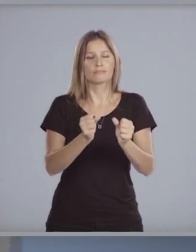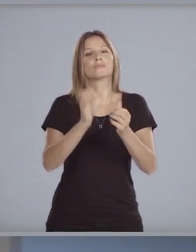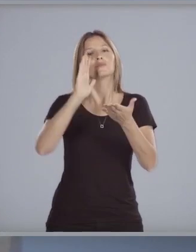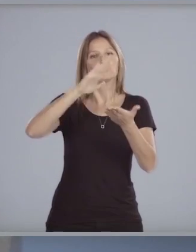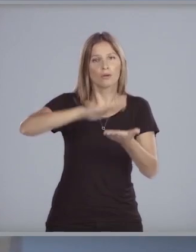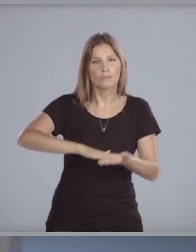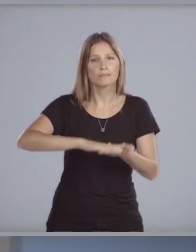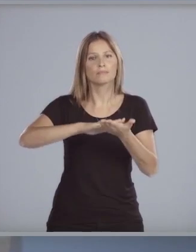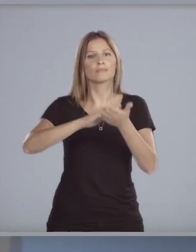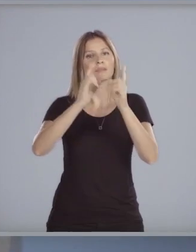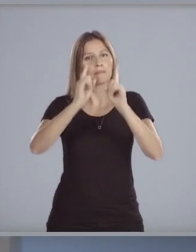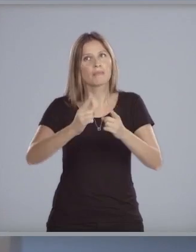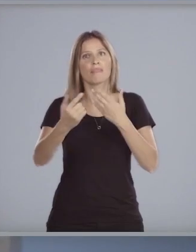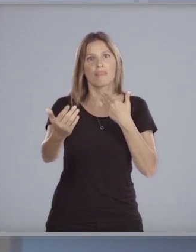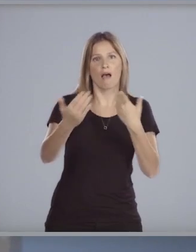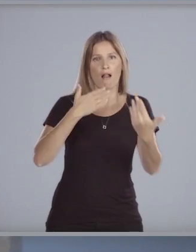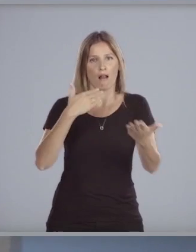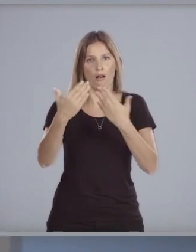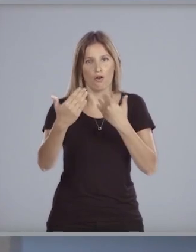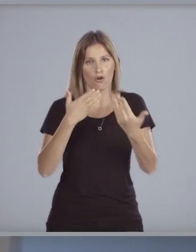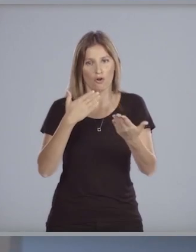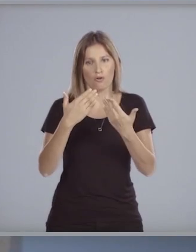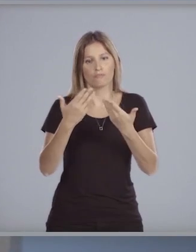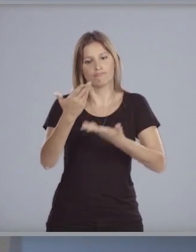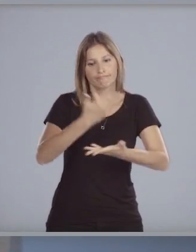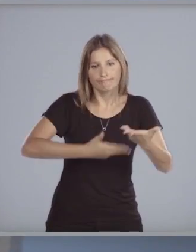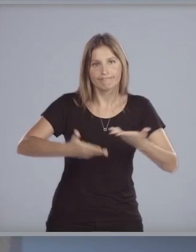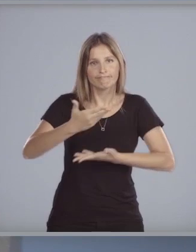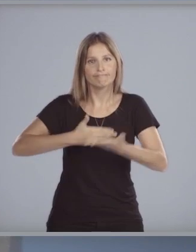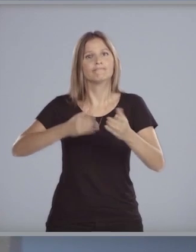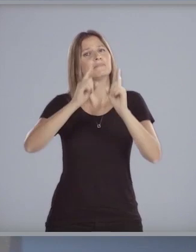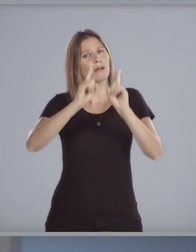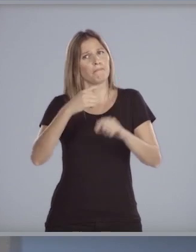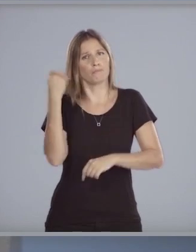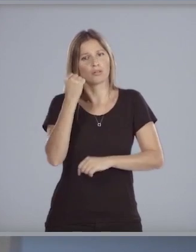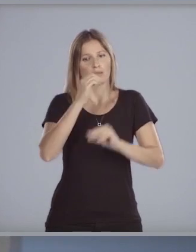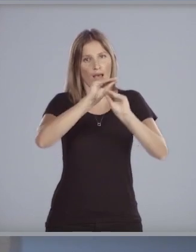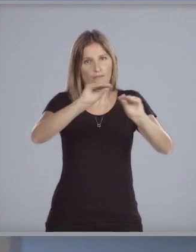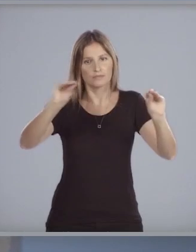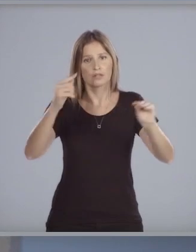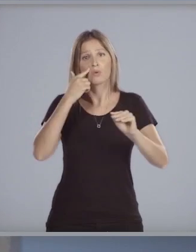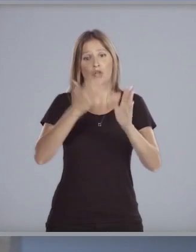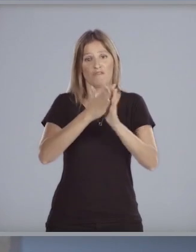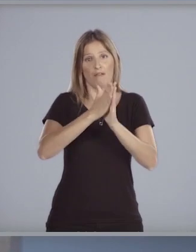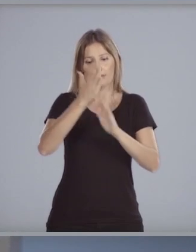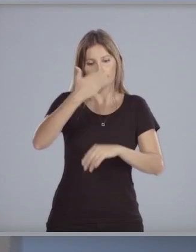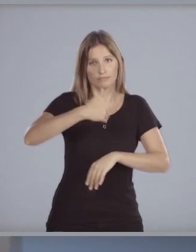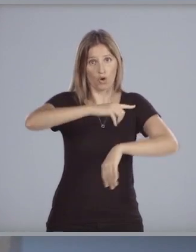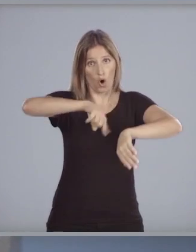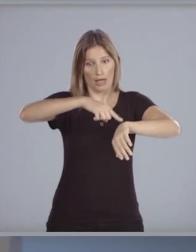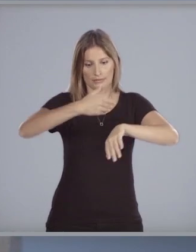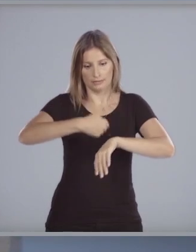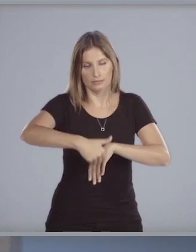al diálogo político, es pertinente anunciar que en el correr de las próximas horas